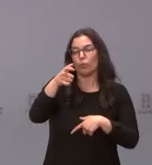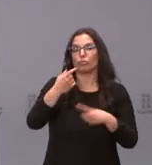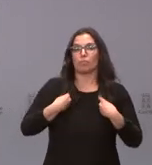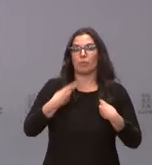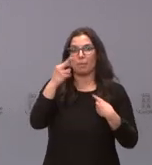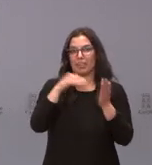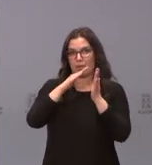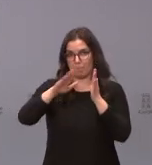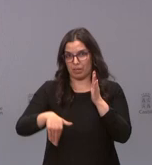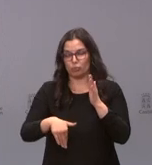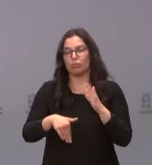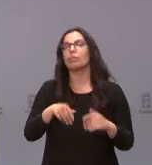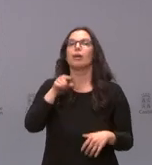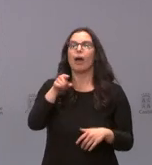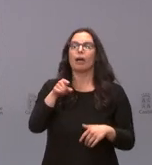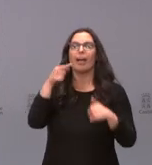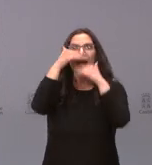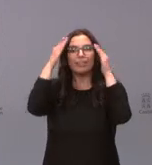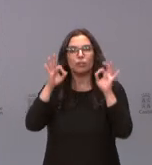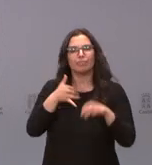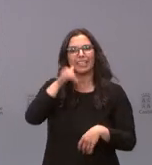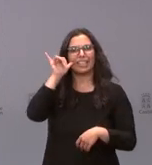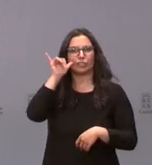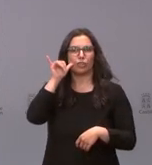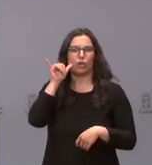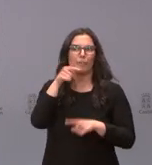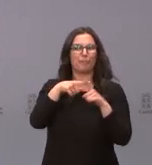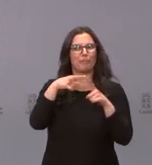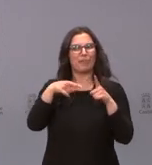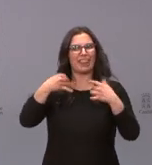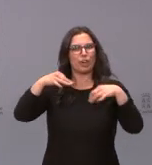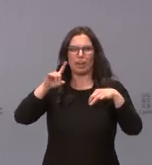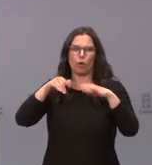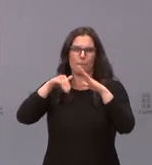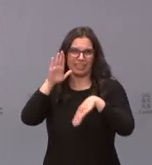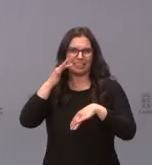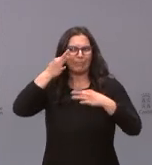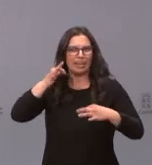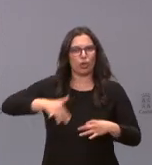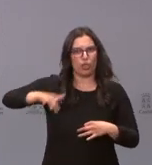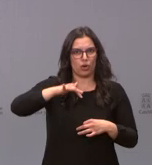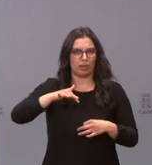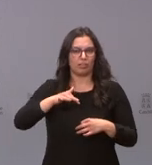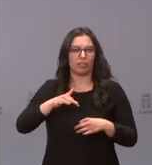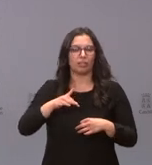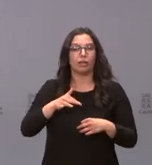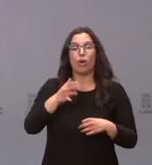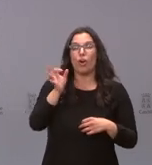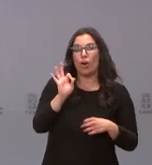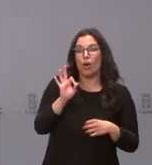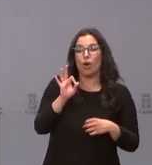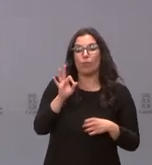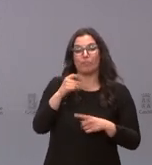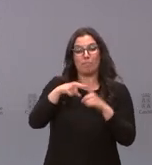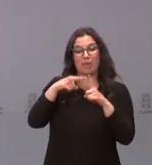habitantes, que atienden áreas de intervención, cuyos riesgos son mayores a los de la media del resto de la provincia, o bien que, teniendo unos riesgos similares a los